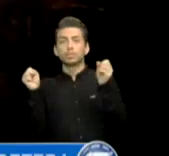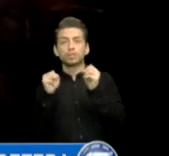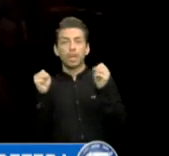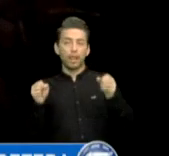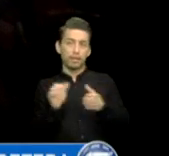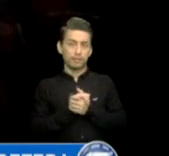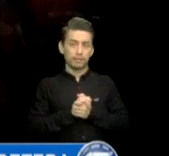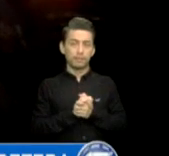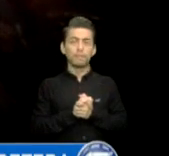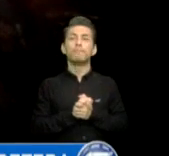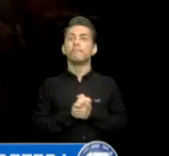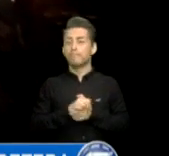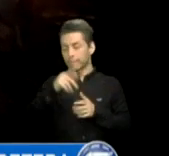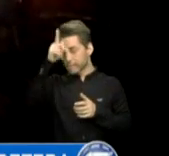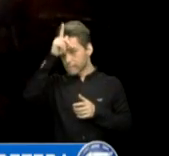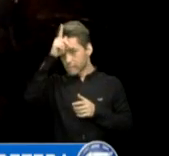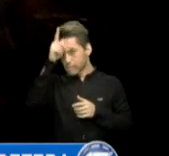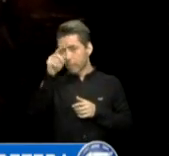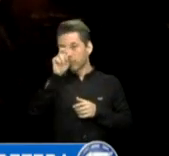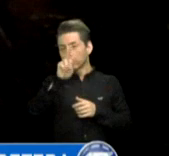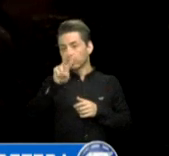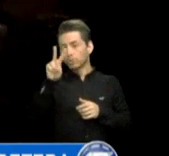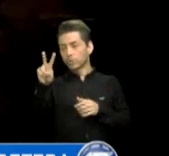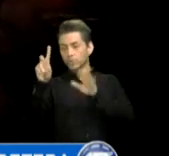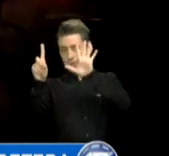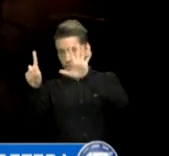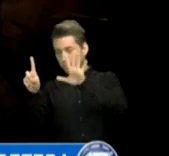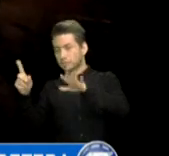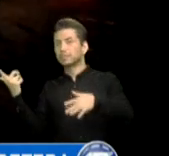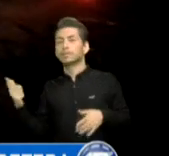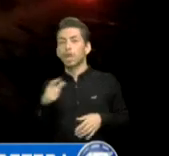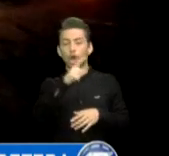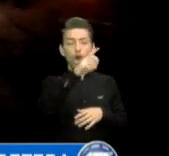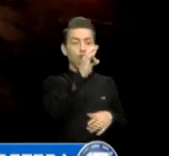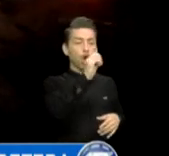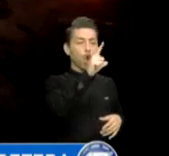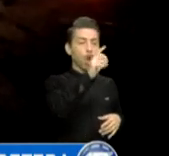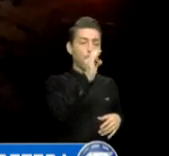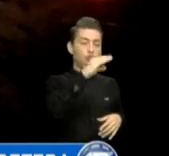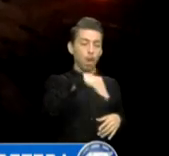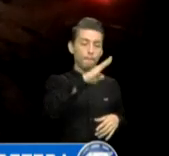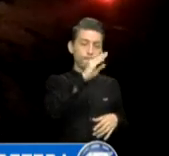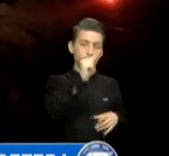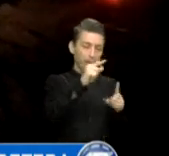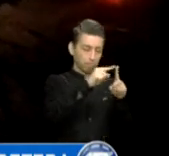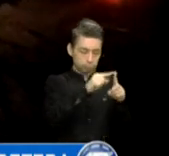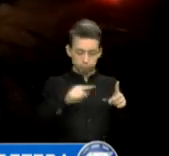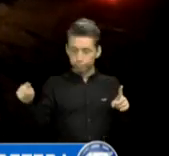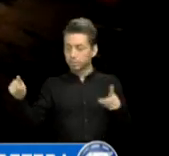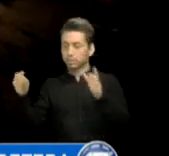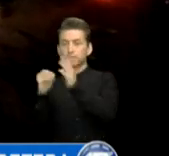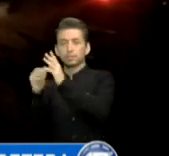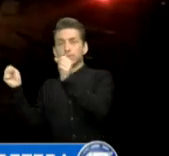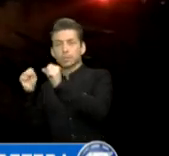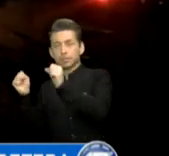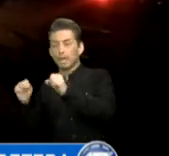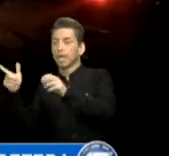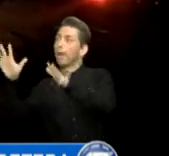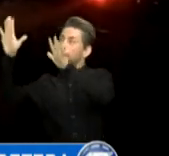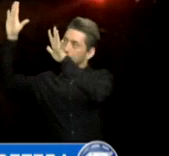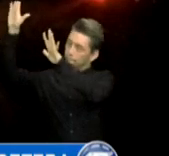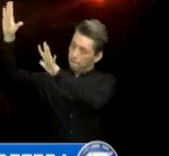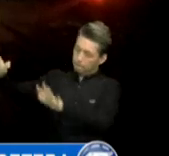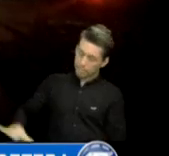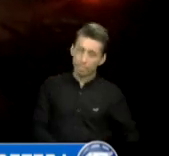En el kilómetro 226, ruta que conduce de Colomba hacia Quetzaltenango, se dio un deslizamiento de tierra por lo que la